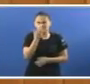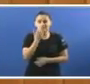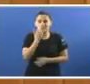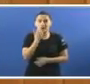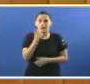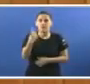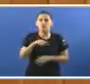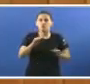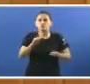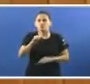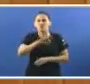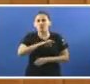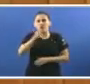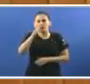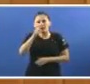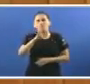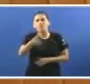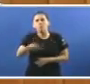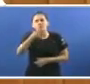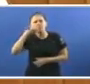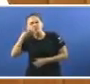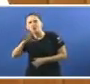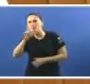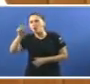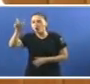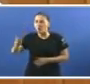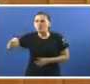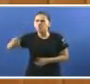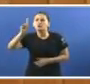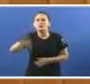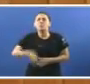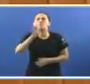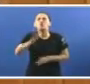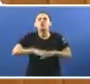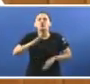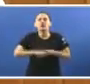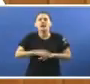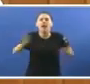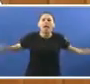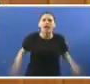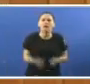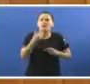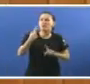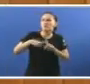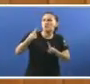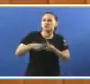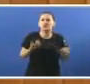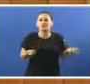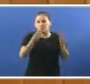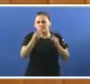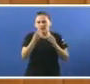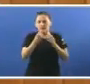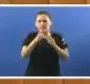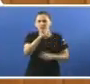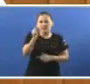de que presume o señor Feijó E de que pode presumir tamén vostedes, senhora Almuíña Anuncia como positivo unha lista de máis de